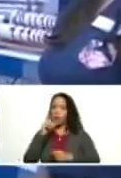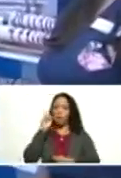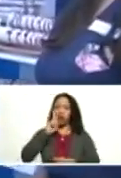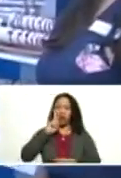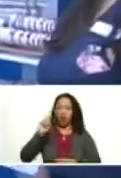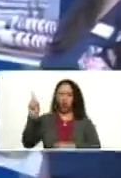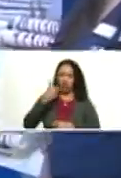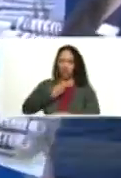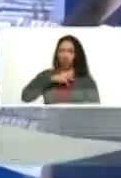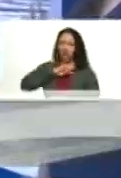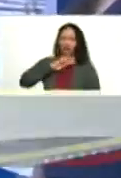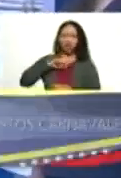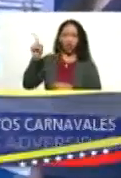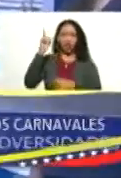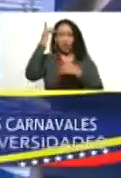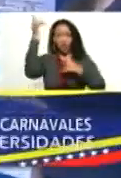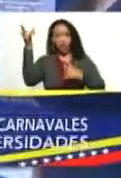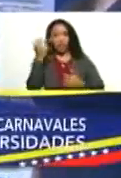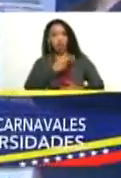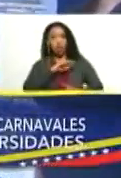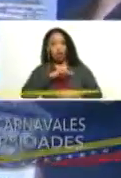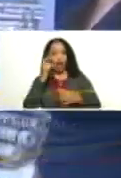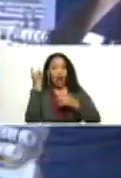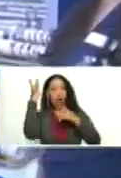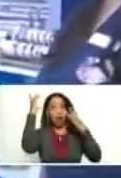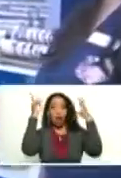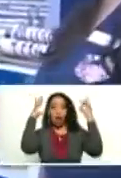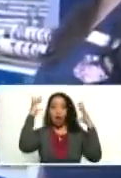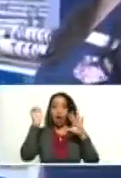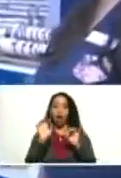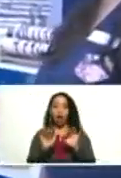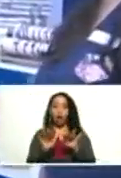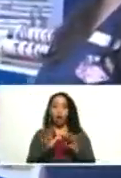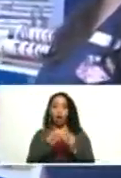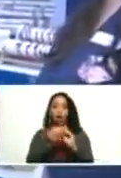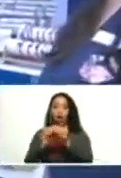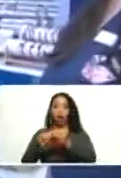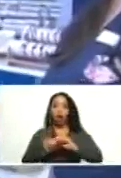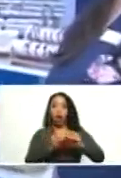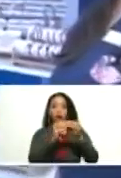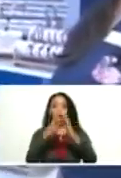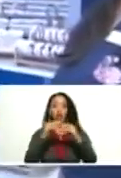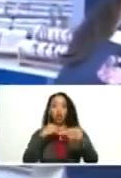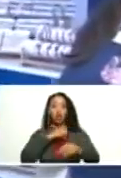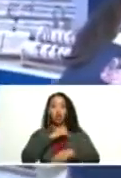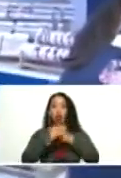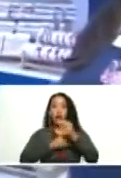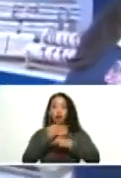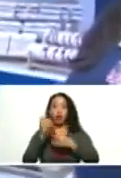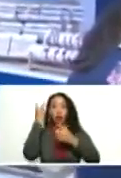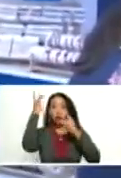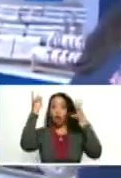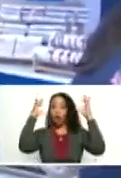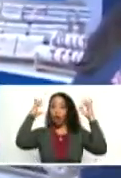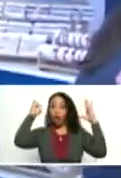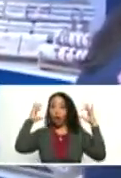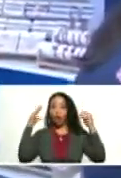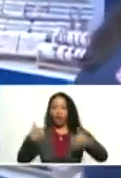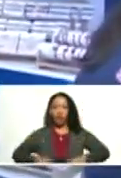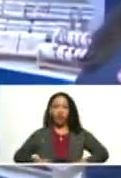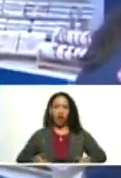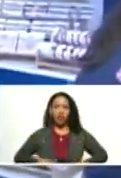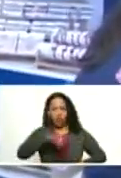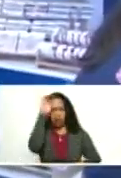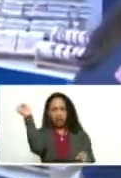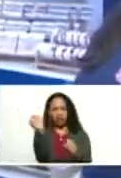mentira, sino que es inteligencia artificial creada por una computadora. Y que todo lo que hacemos, todo lo que logramos, con tanto esfuerzo,